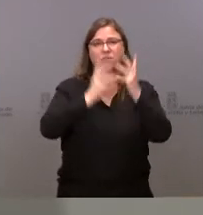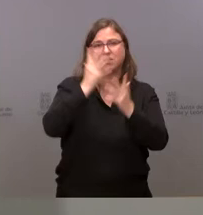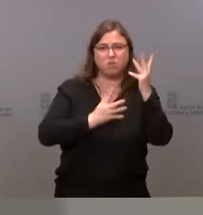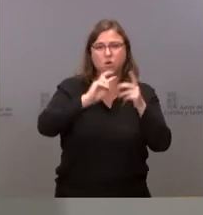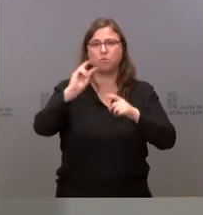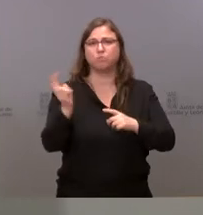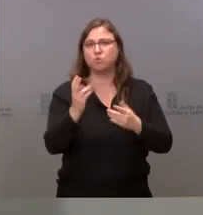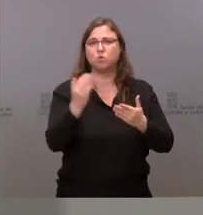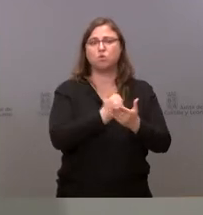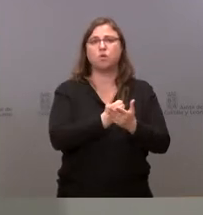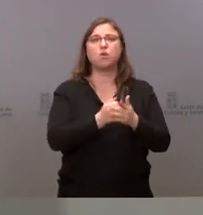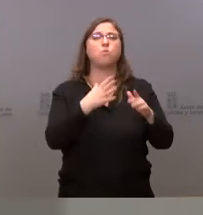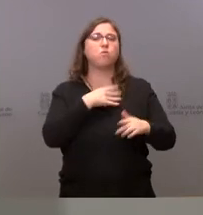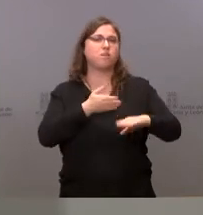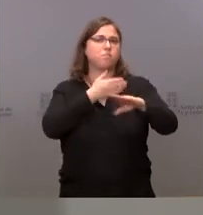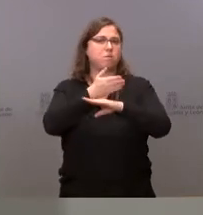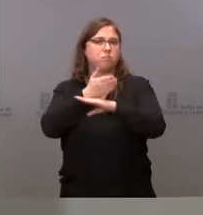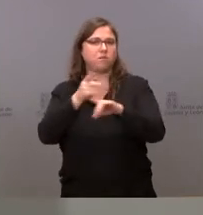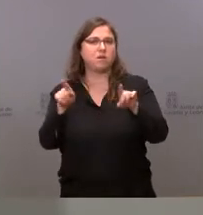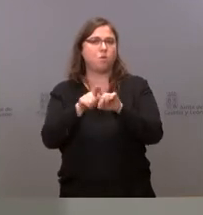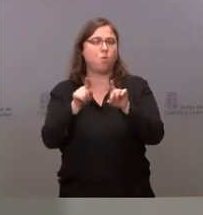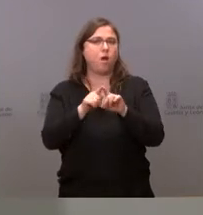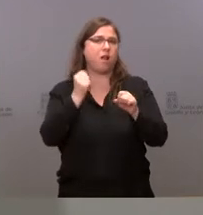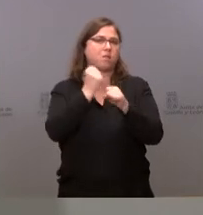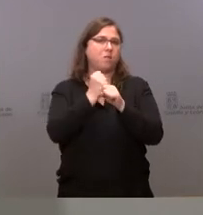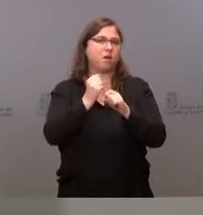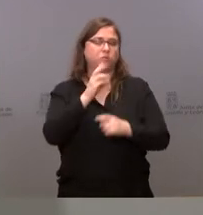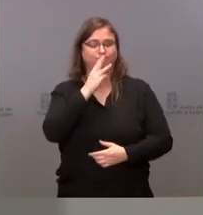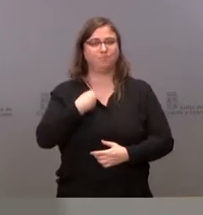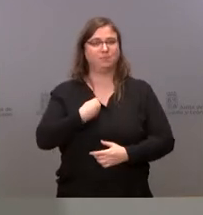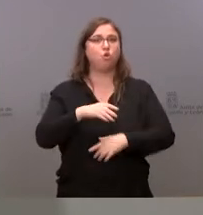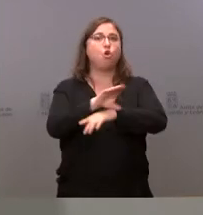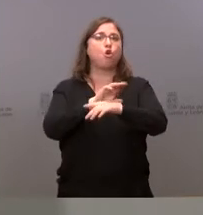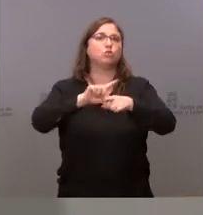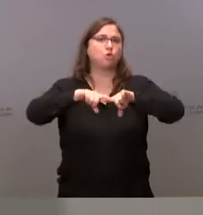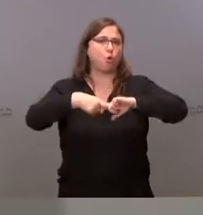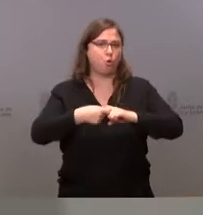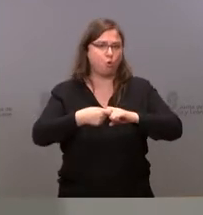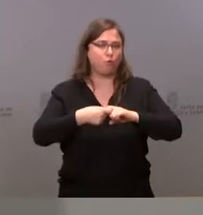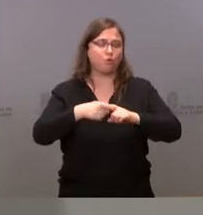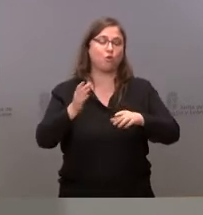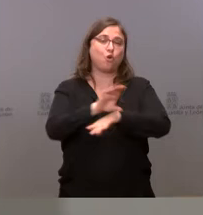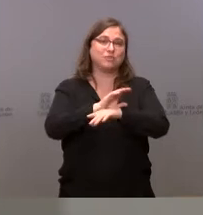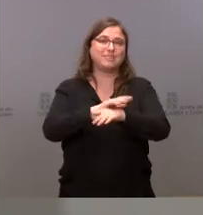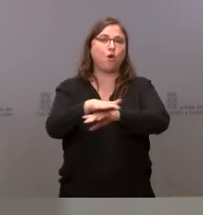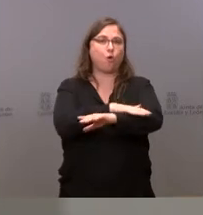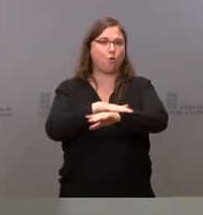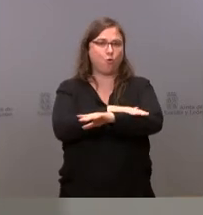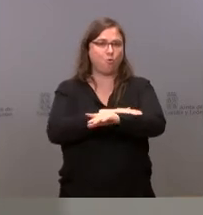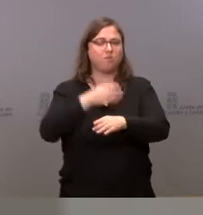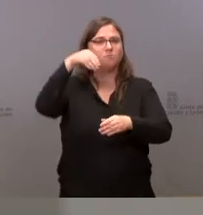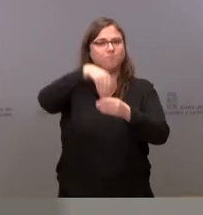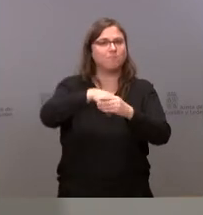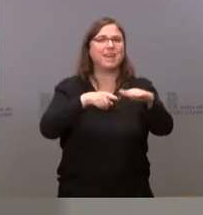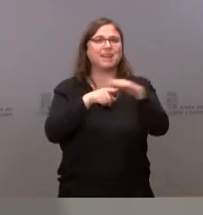que puedan ir acumulando el trabajo en esos tres Consejos de Gobierno, muchos de ellos con asuntos que tienen incidencia en la